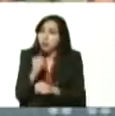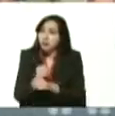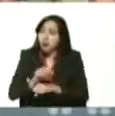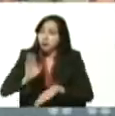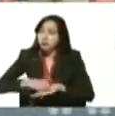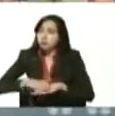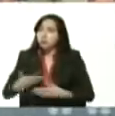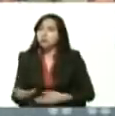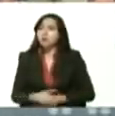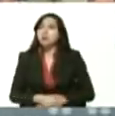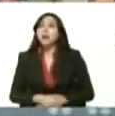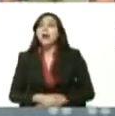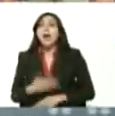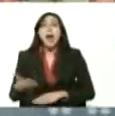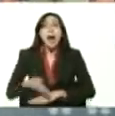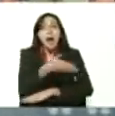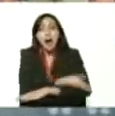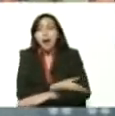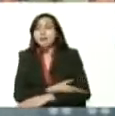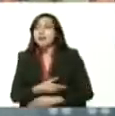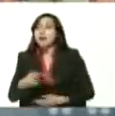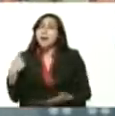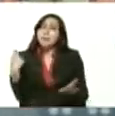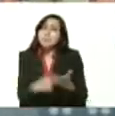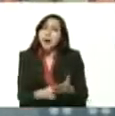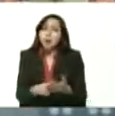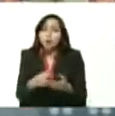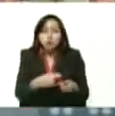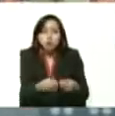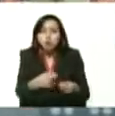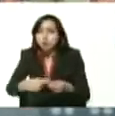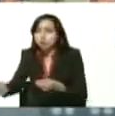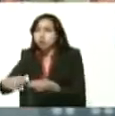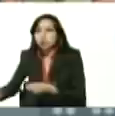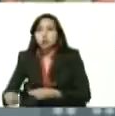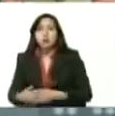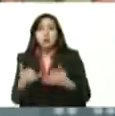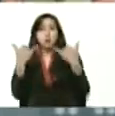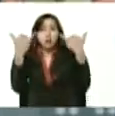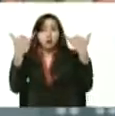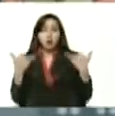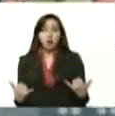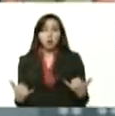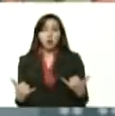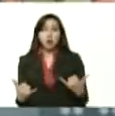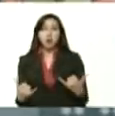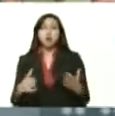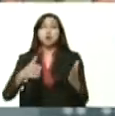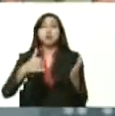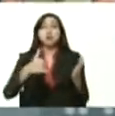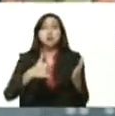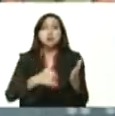Antes los productores solamente recibían el dinero en efectivo. Hoy, con la huella